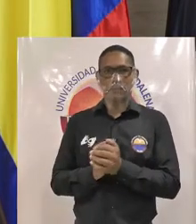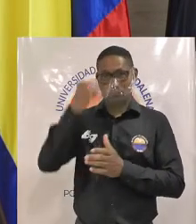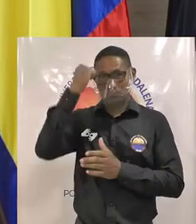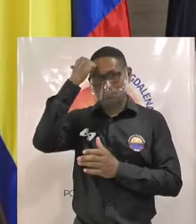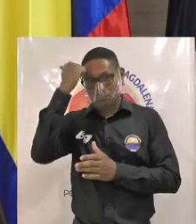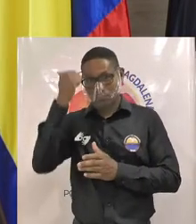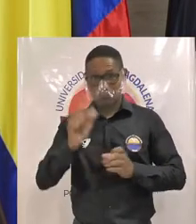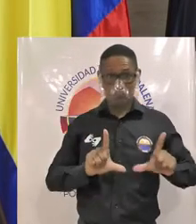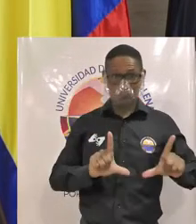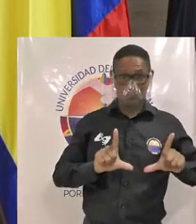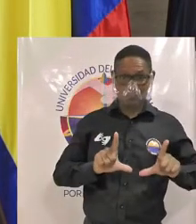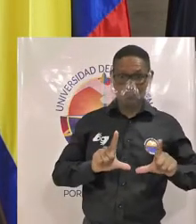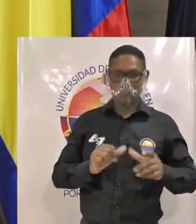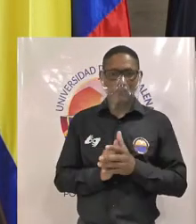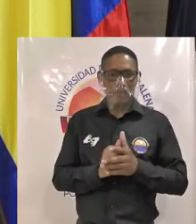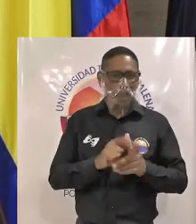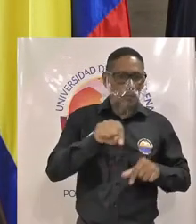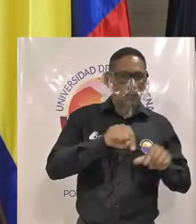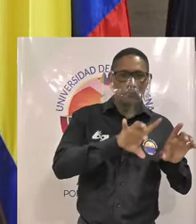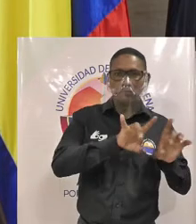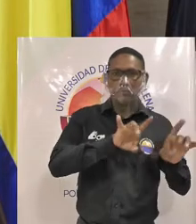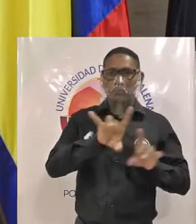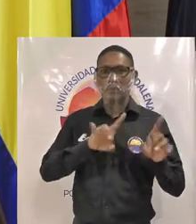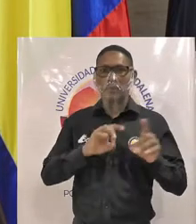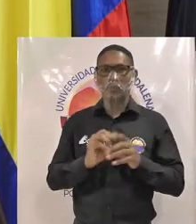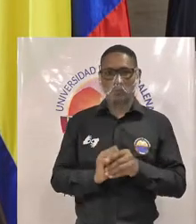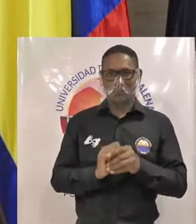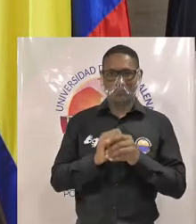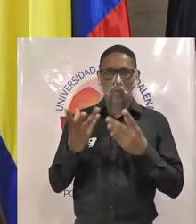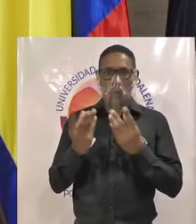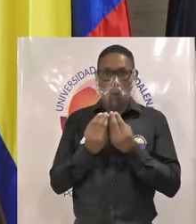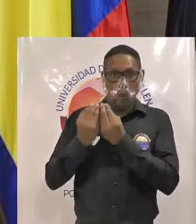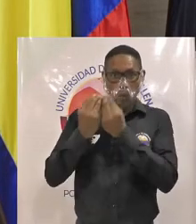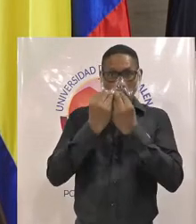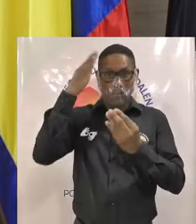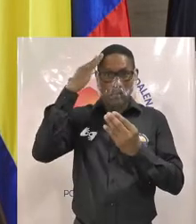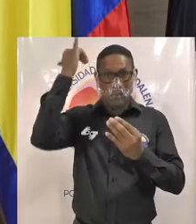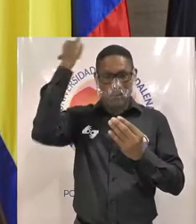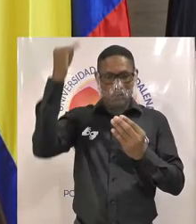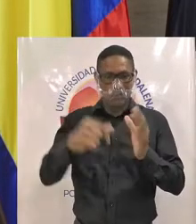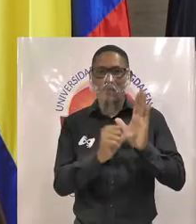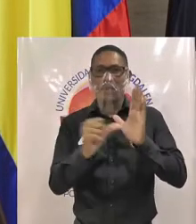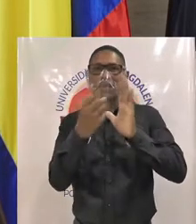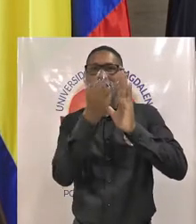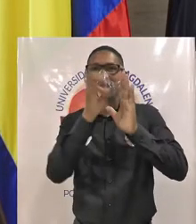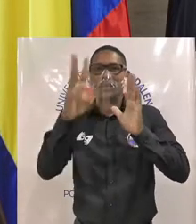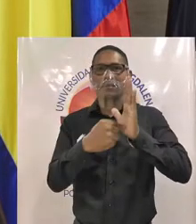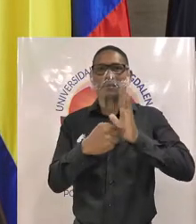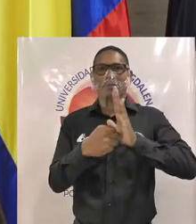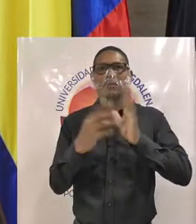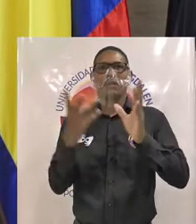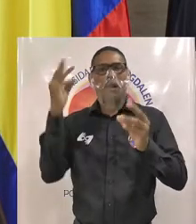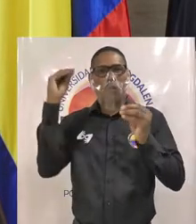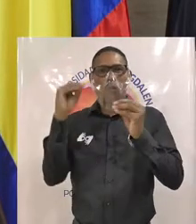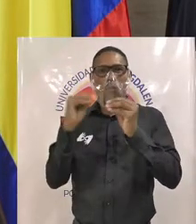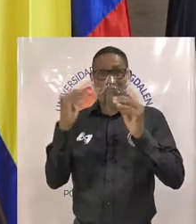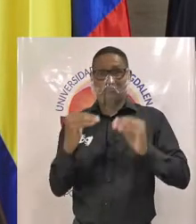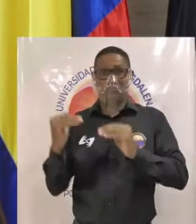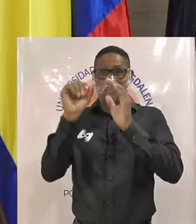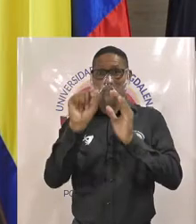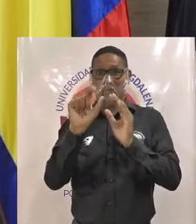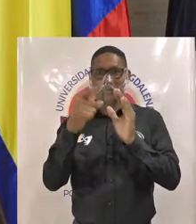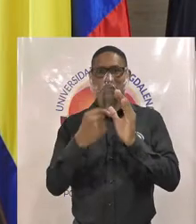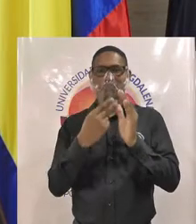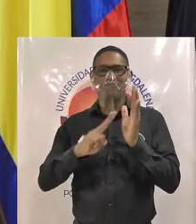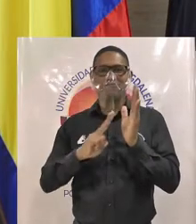candidatos al Consejo Académico que se ha organizado según lo establecido en el artículo 13 del Acuerdo Superior Nº 11 del 2021 y la